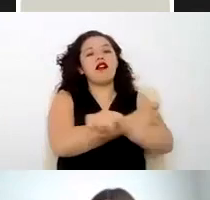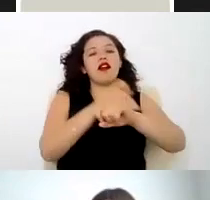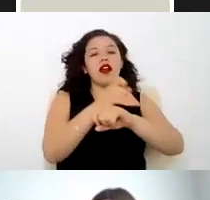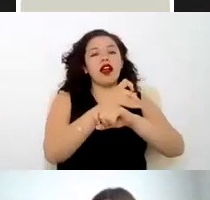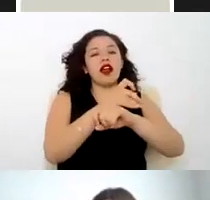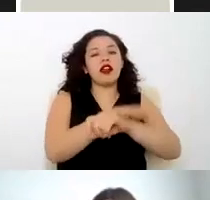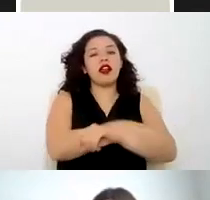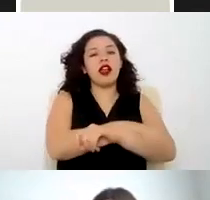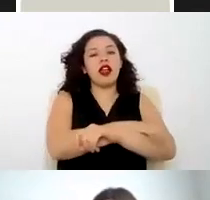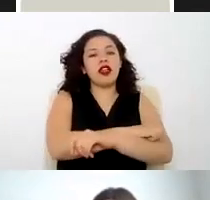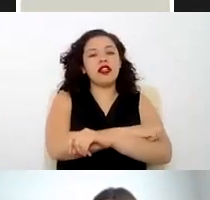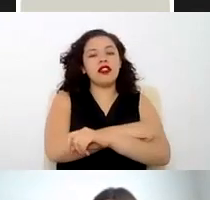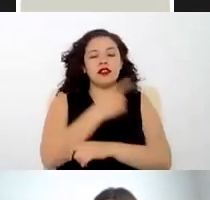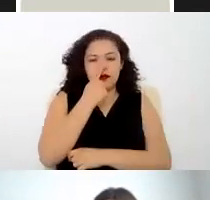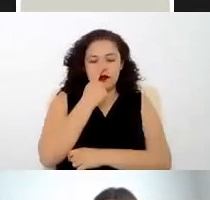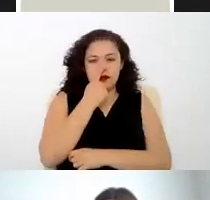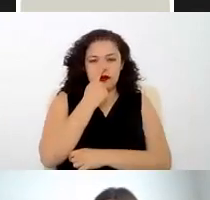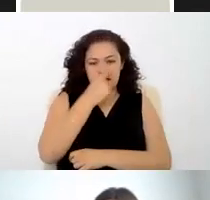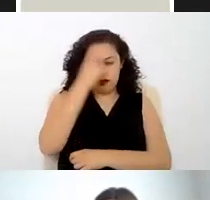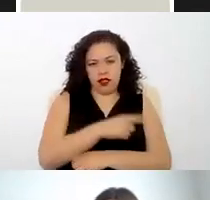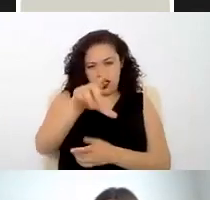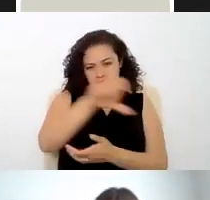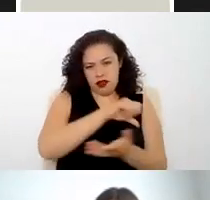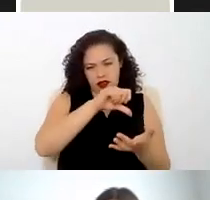¿me podrías ayudar con la siguiente diapositiva por favor?